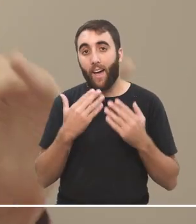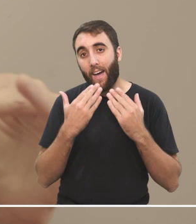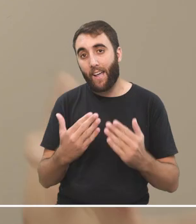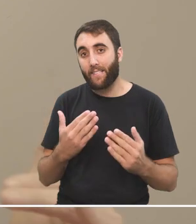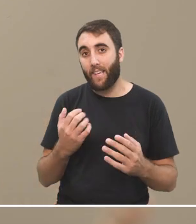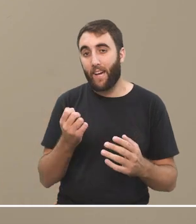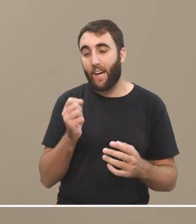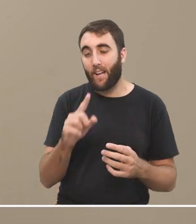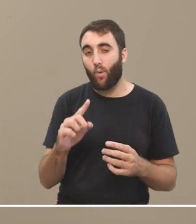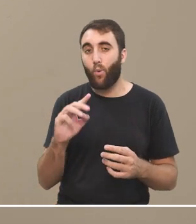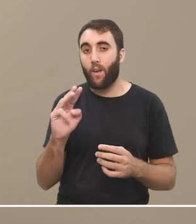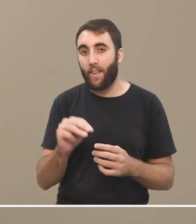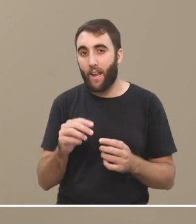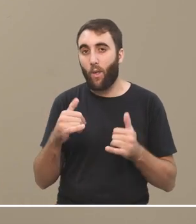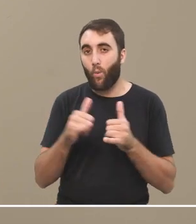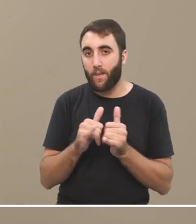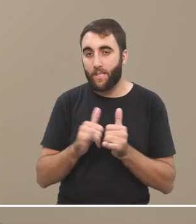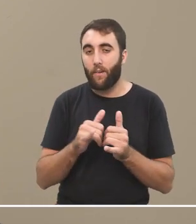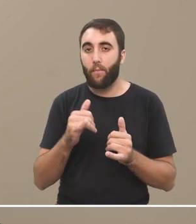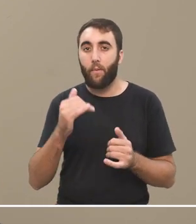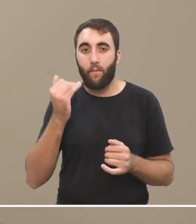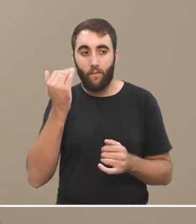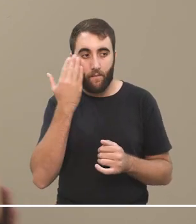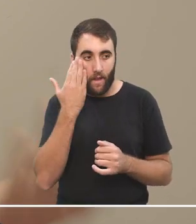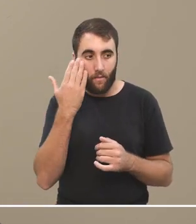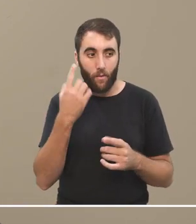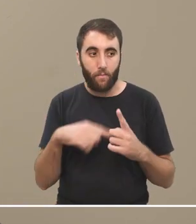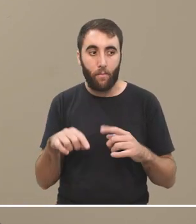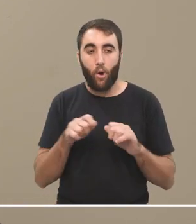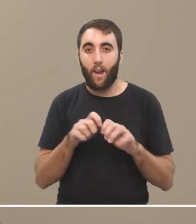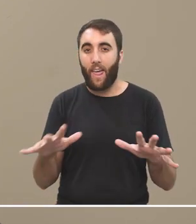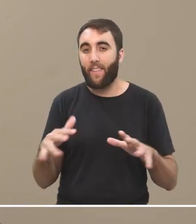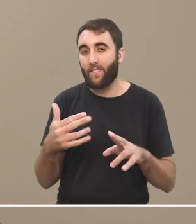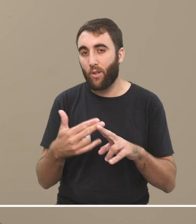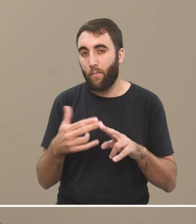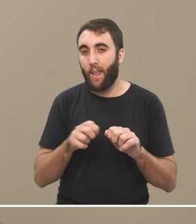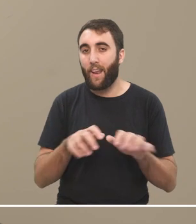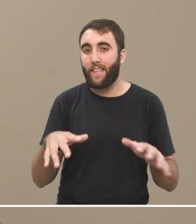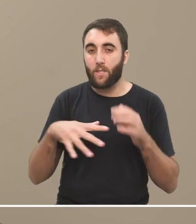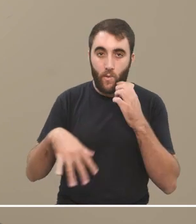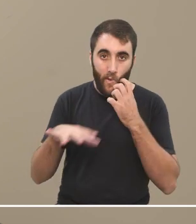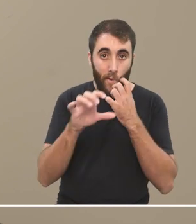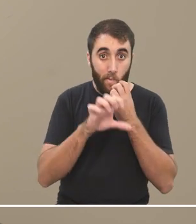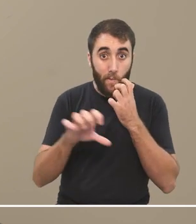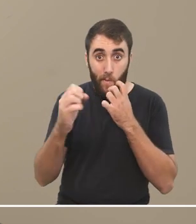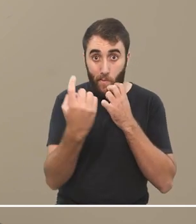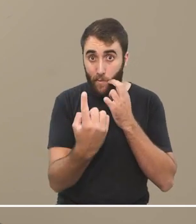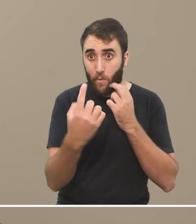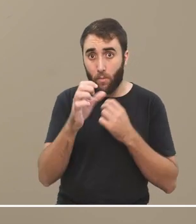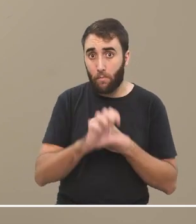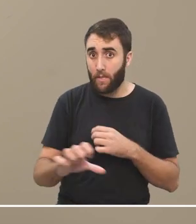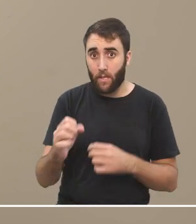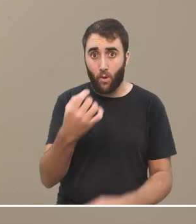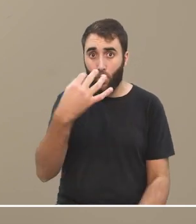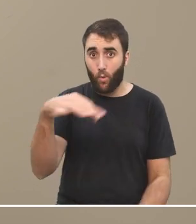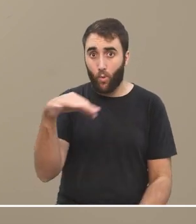de estas plataformas, que se llaman redes sociales, que son empresas, y no es cualquier empresa, de